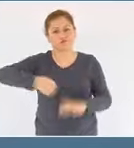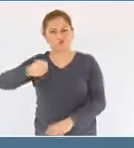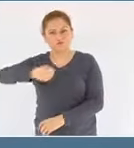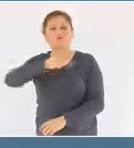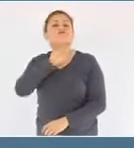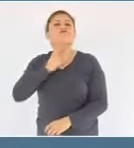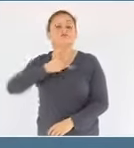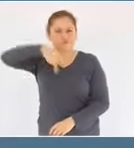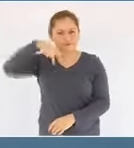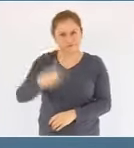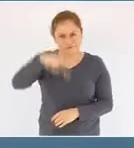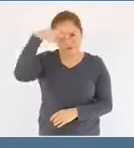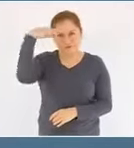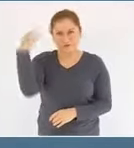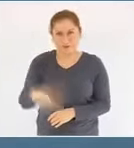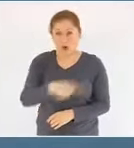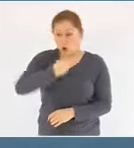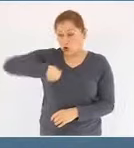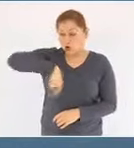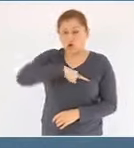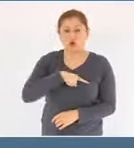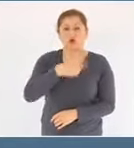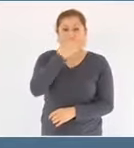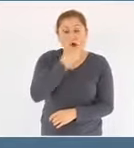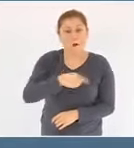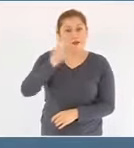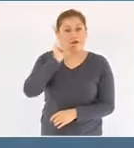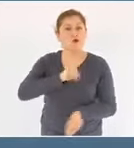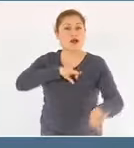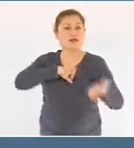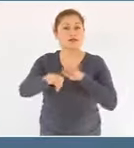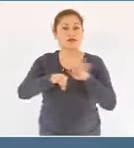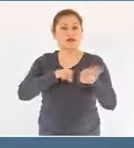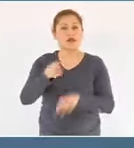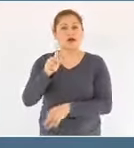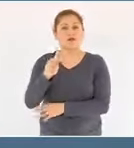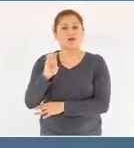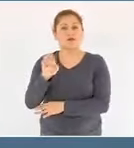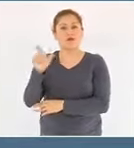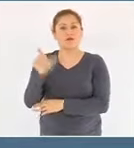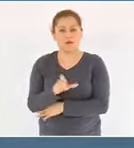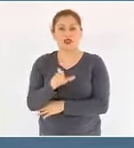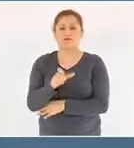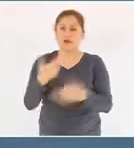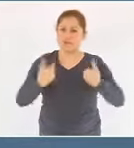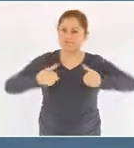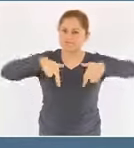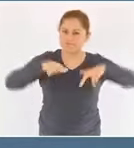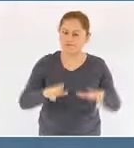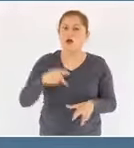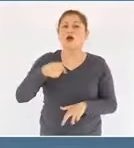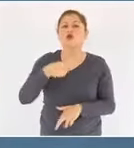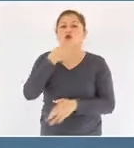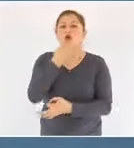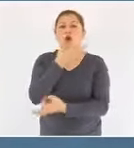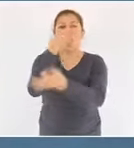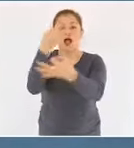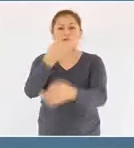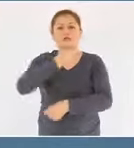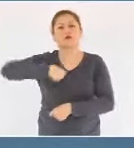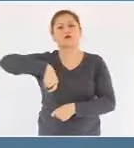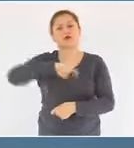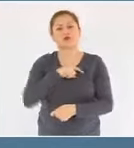trabajadores de Petróleos Mexicanos, le expreso nuestra solidaridad y compromiso, señor presidente,